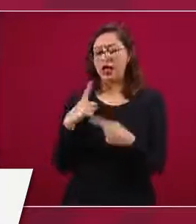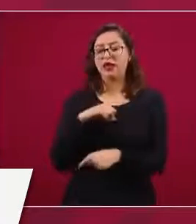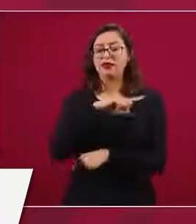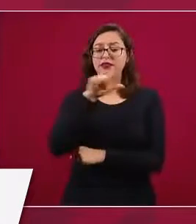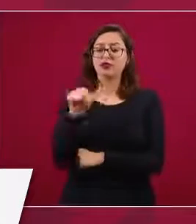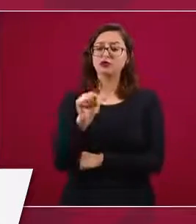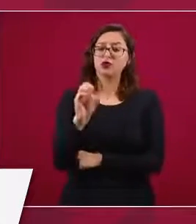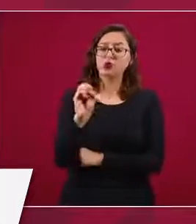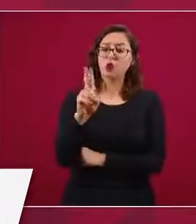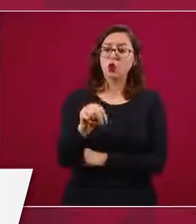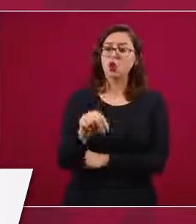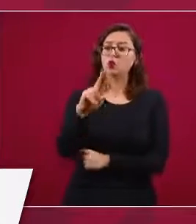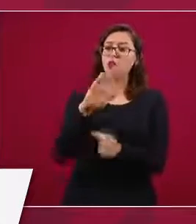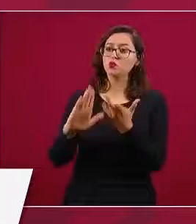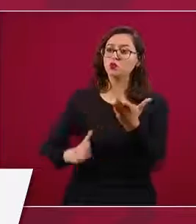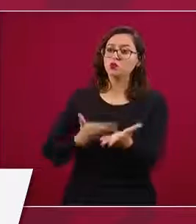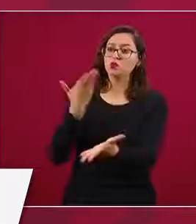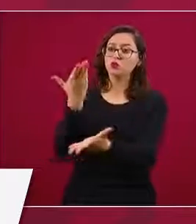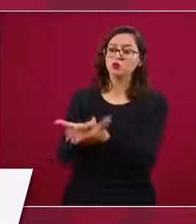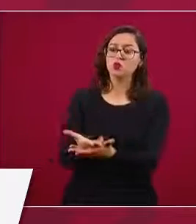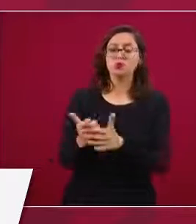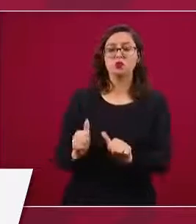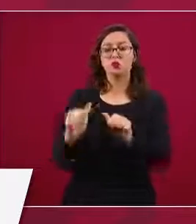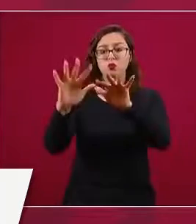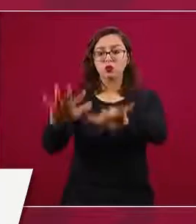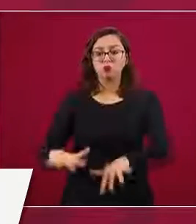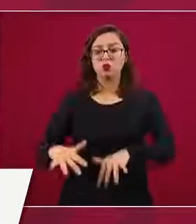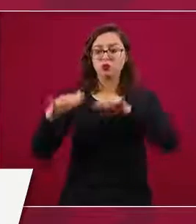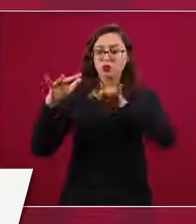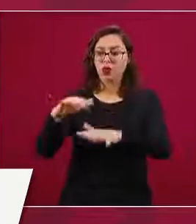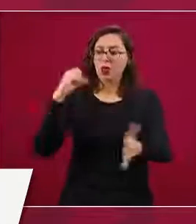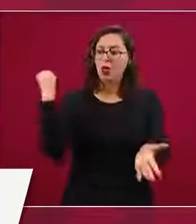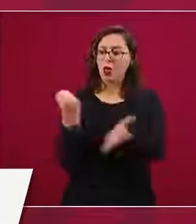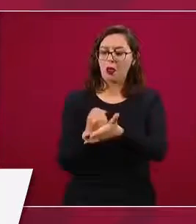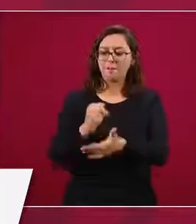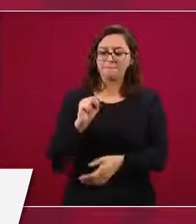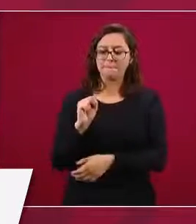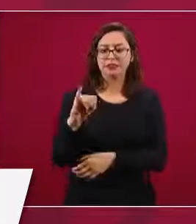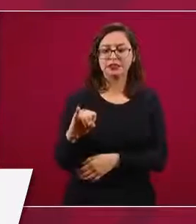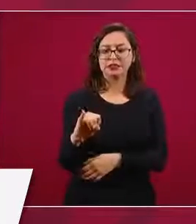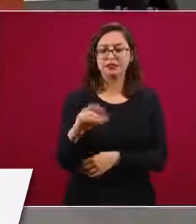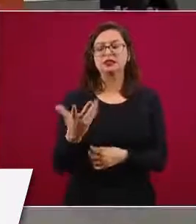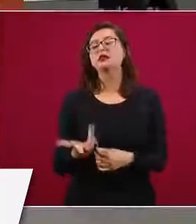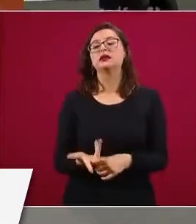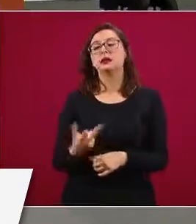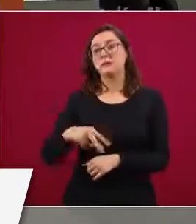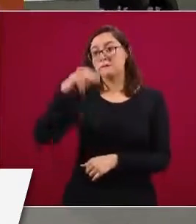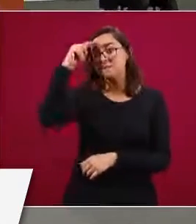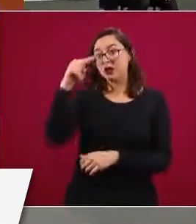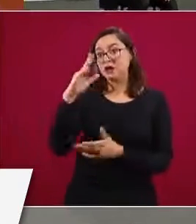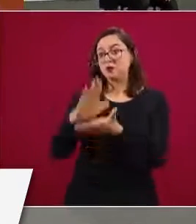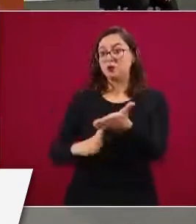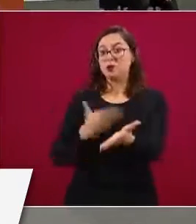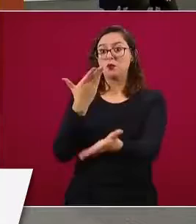Asamblea General de las Naciones Unidas, que fue aprobada, de hecho, es la resolución mexicana con más votos en la historia.